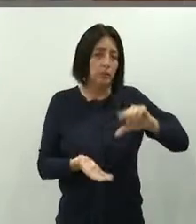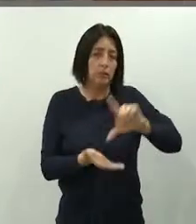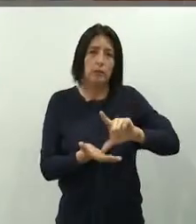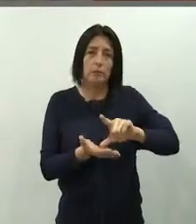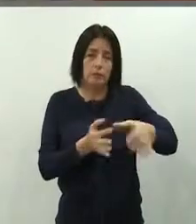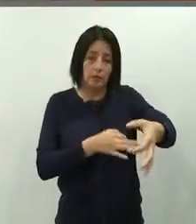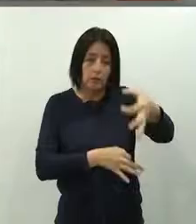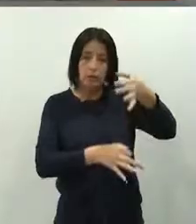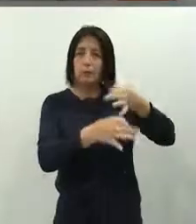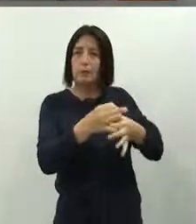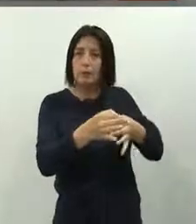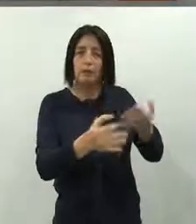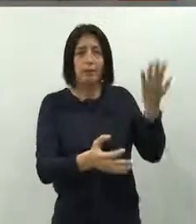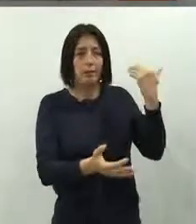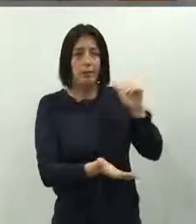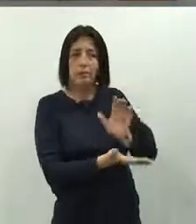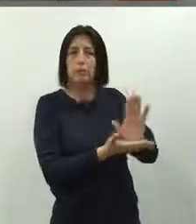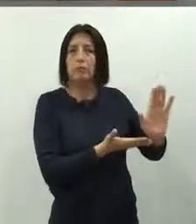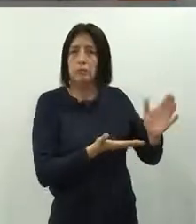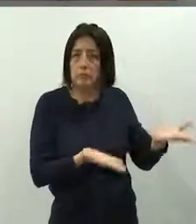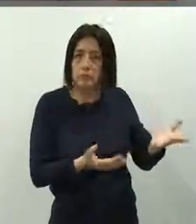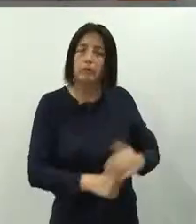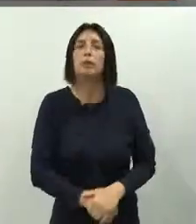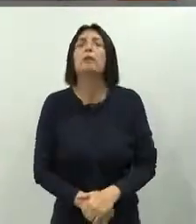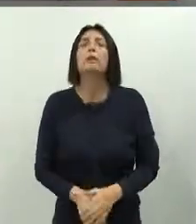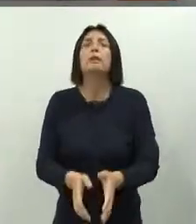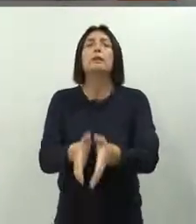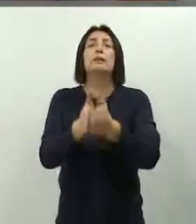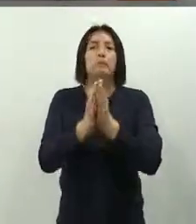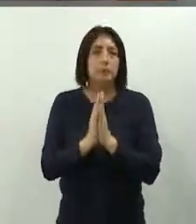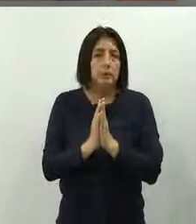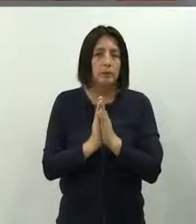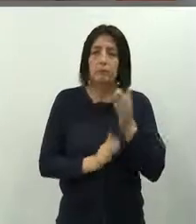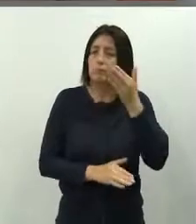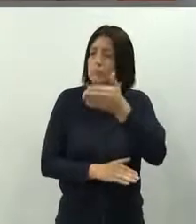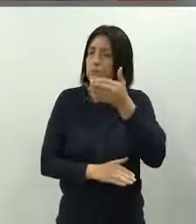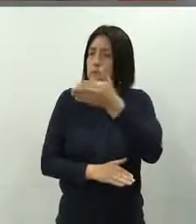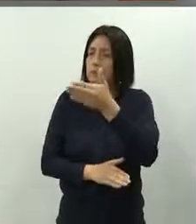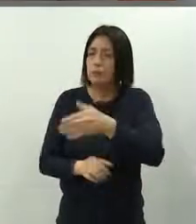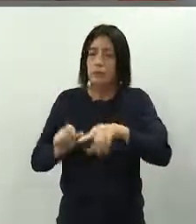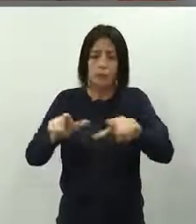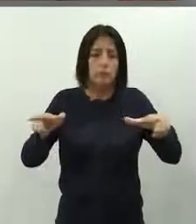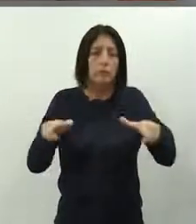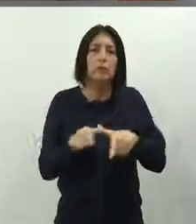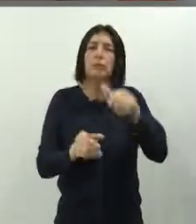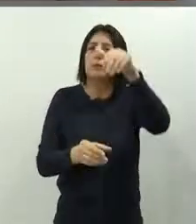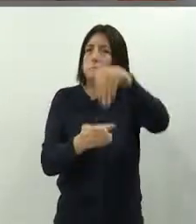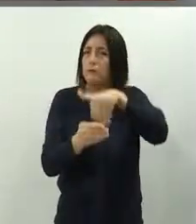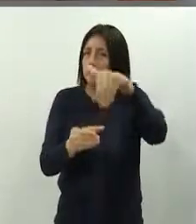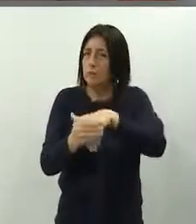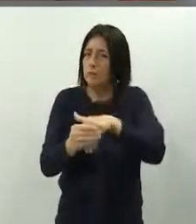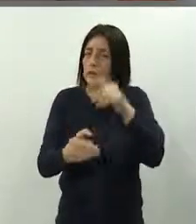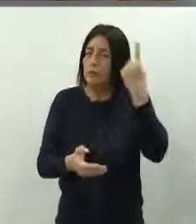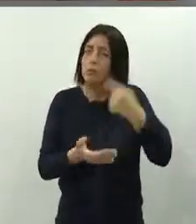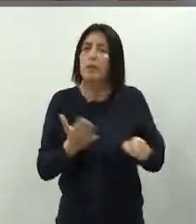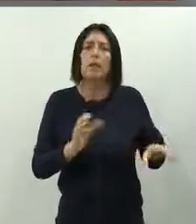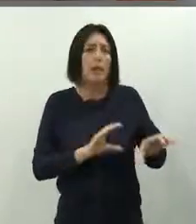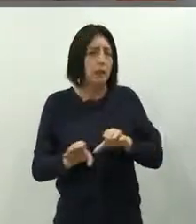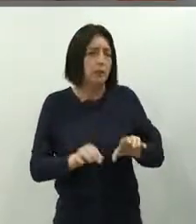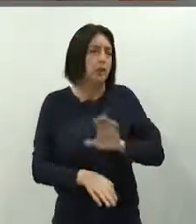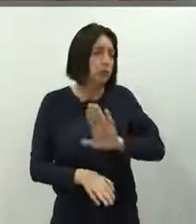a quienes fueron revocados. Les invoco a que asistan a los centros de votación para ejercer su deber cívico emitiendo un voto